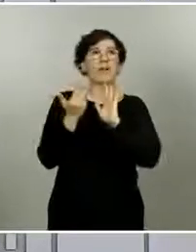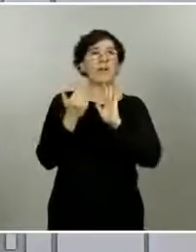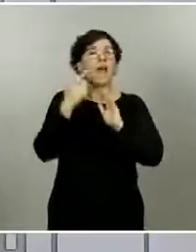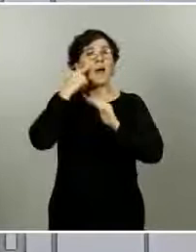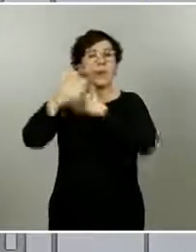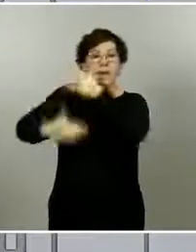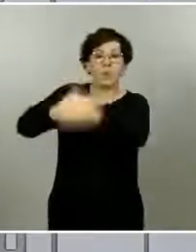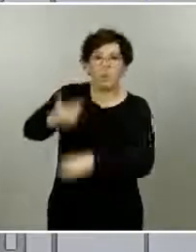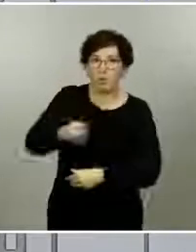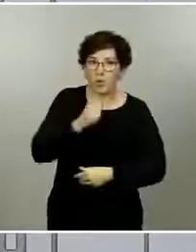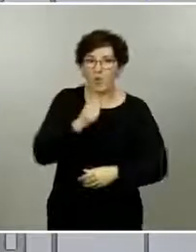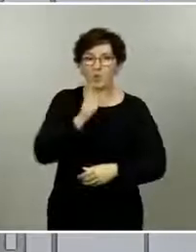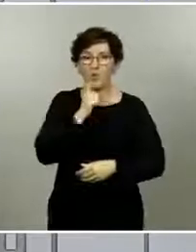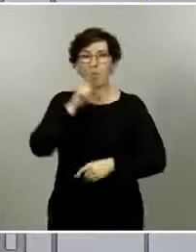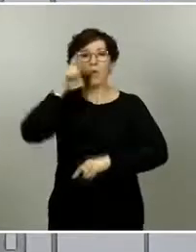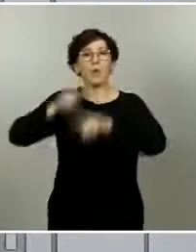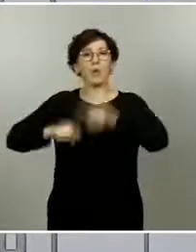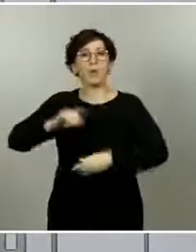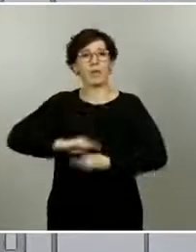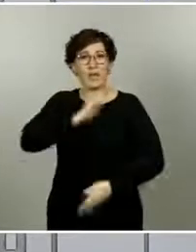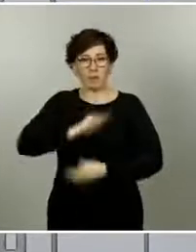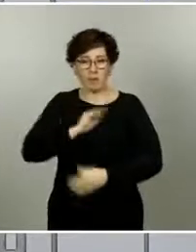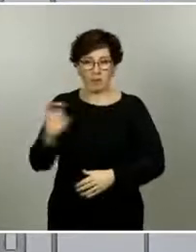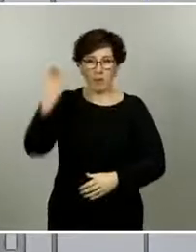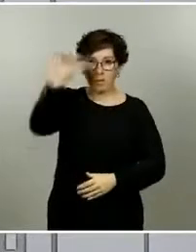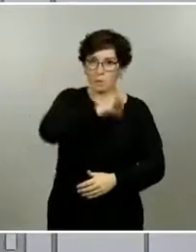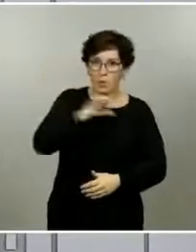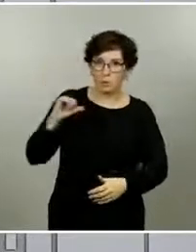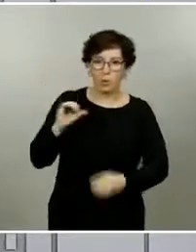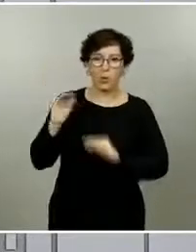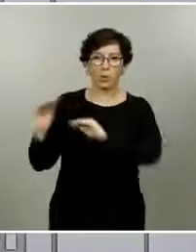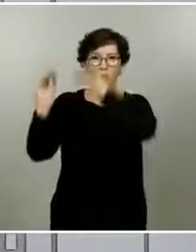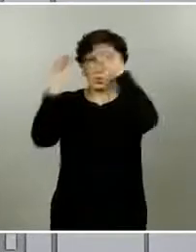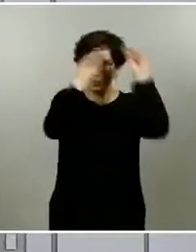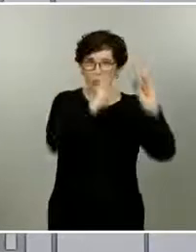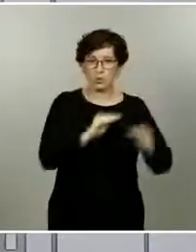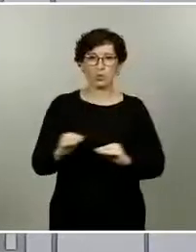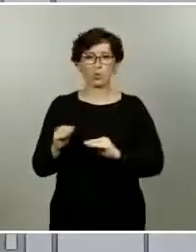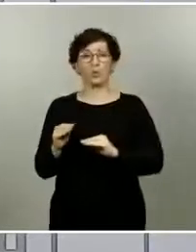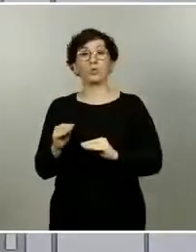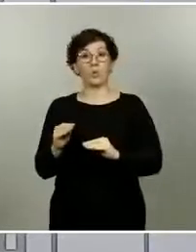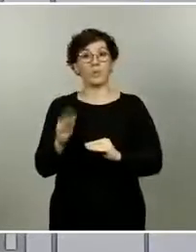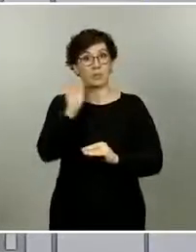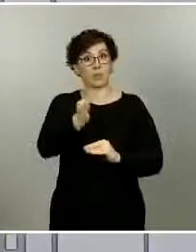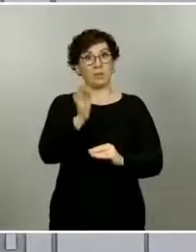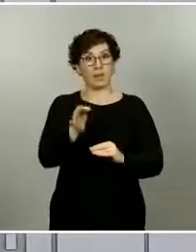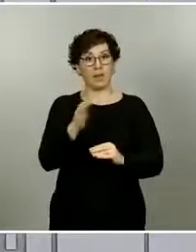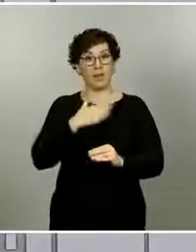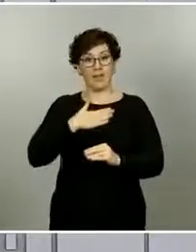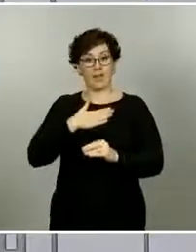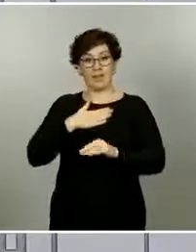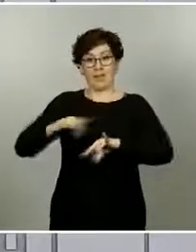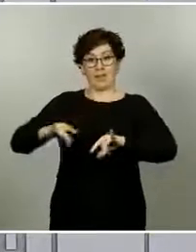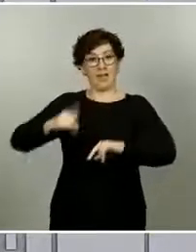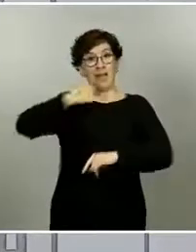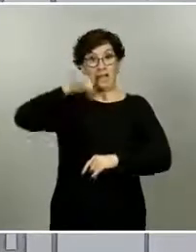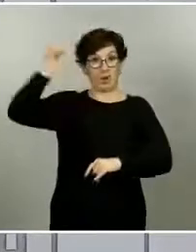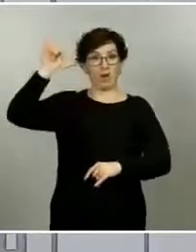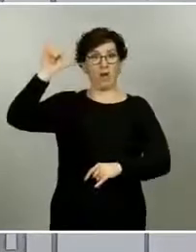en el desarrollo de las capacidades de las comunidades autónomas y sí que es cierto que los datos de La Rioja